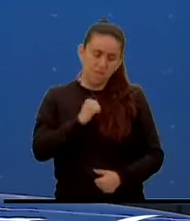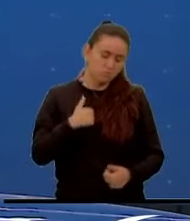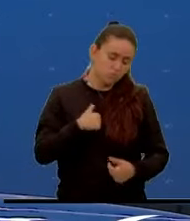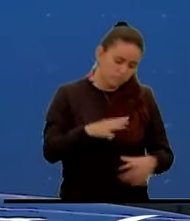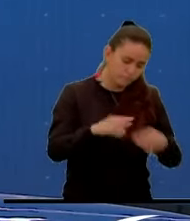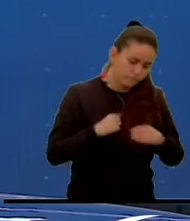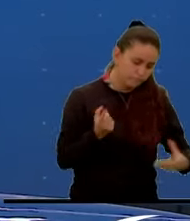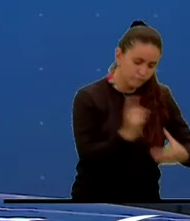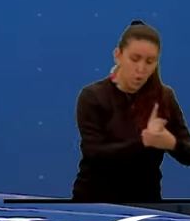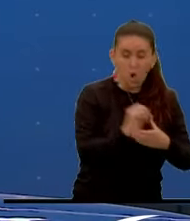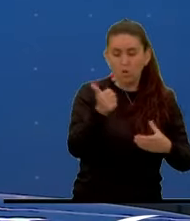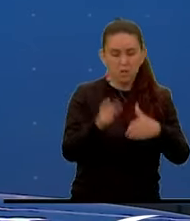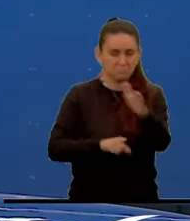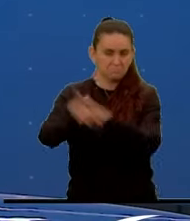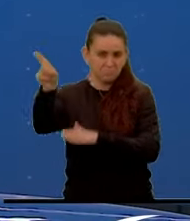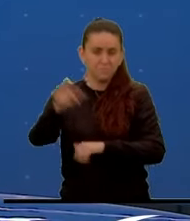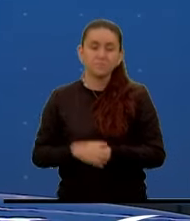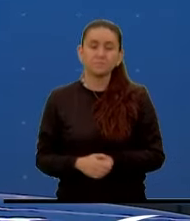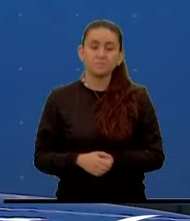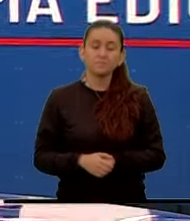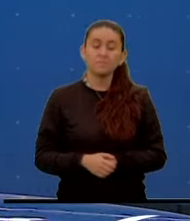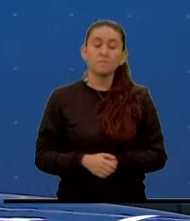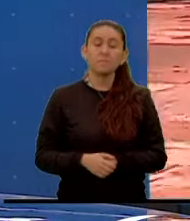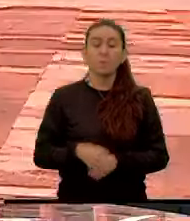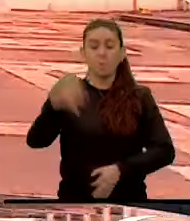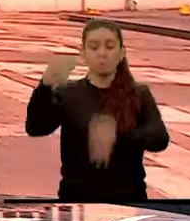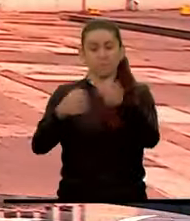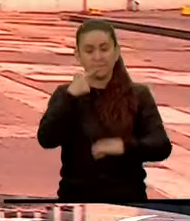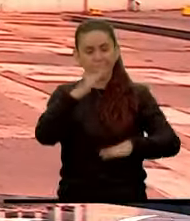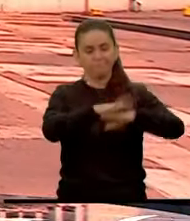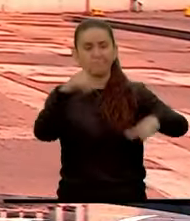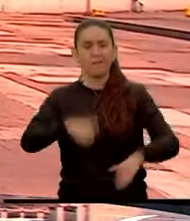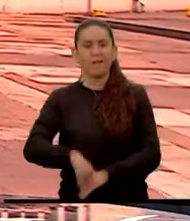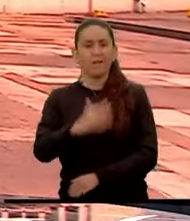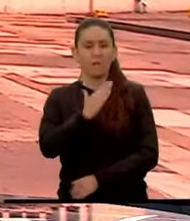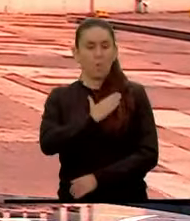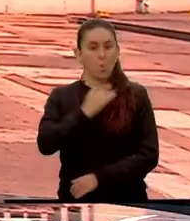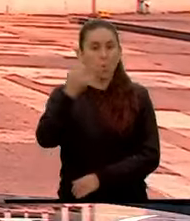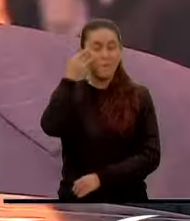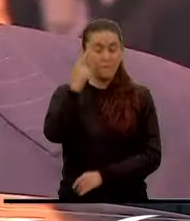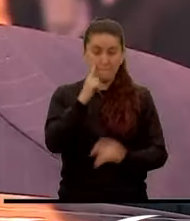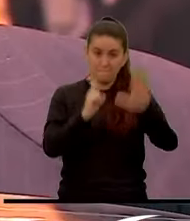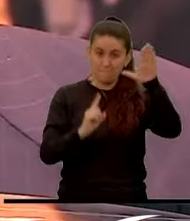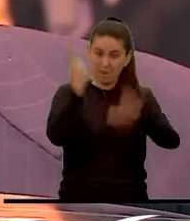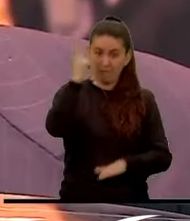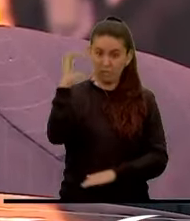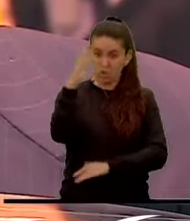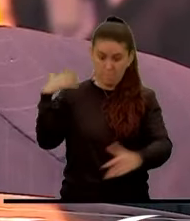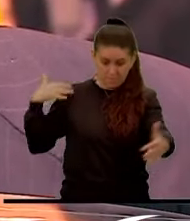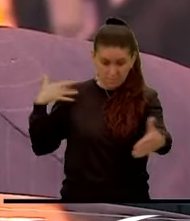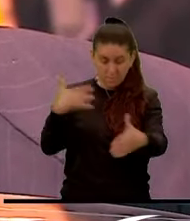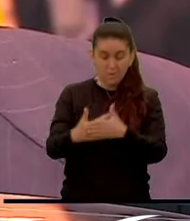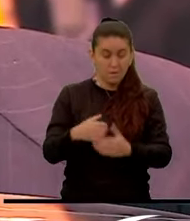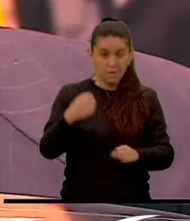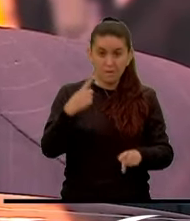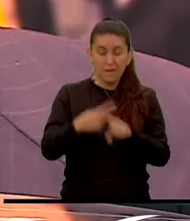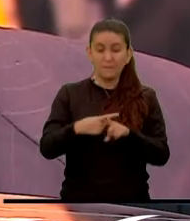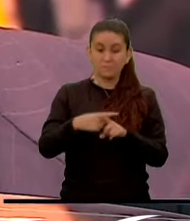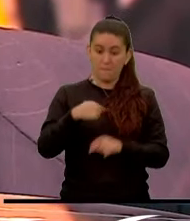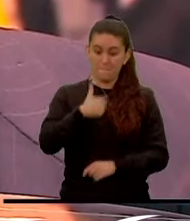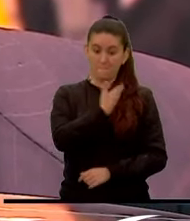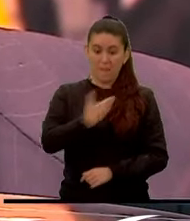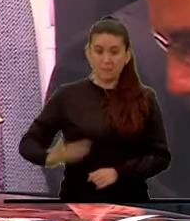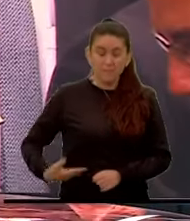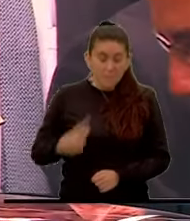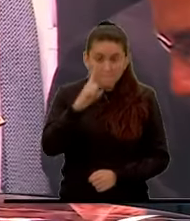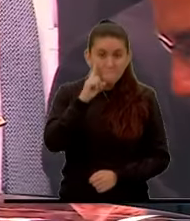La Fiscalía llamó a juicio al expresidente Álvaro Uribe Vélez. Es la primera vez en la historia de Colombia en la que un exmandatario será juzgado